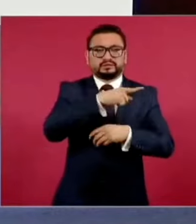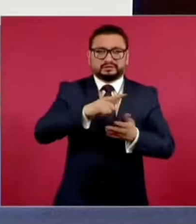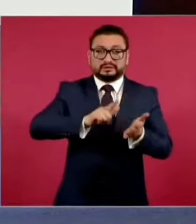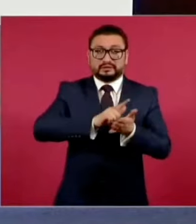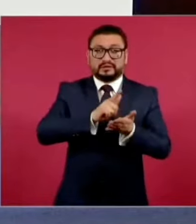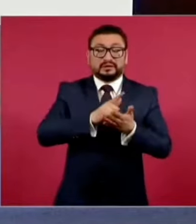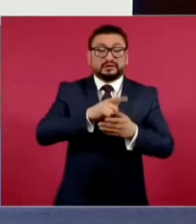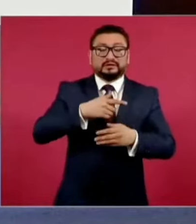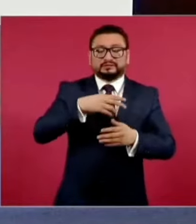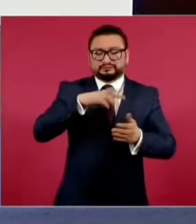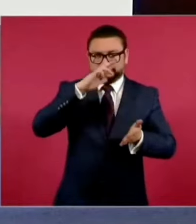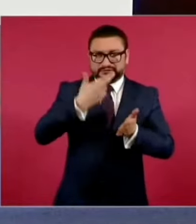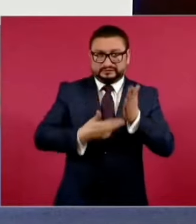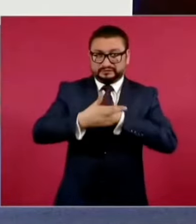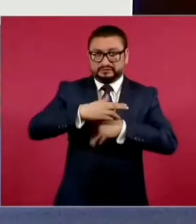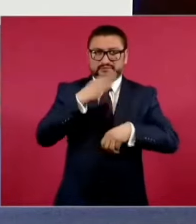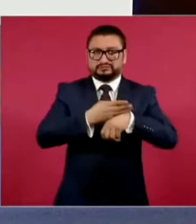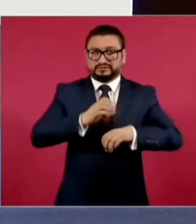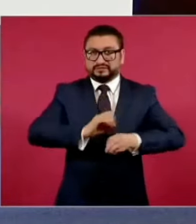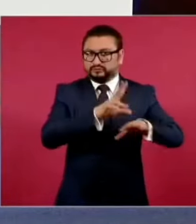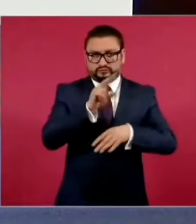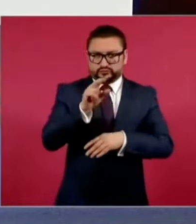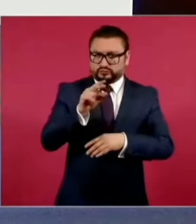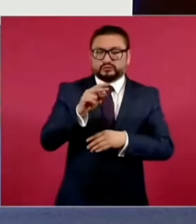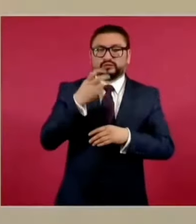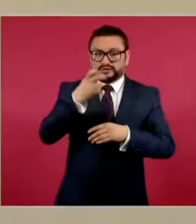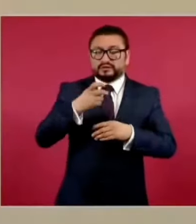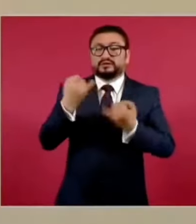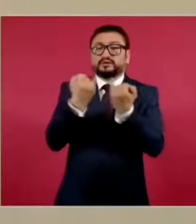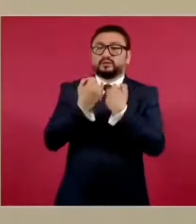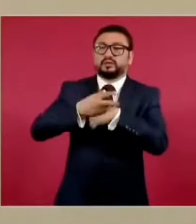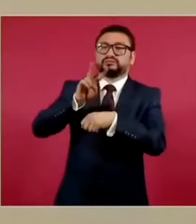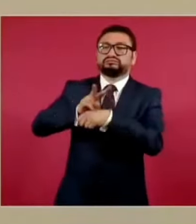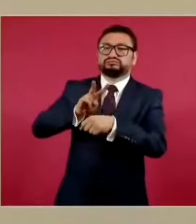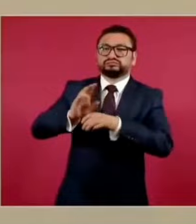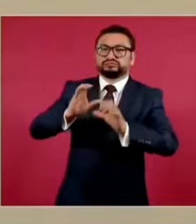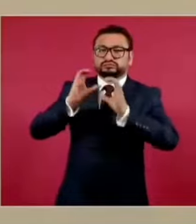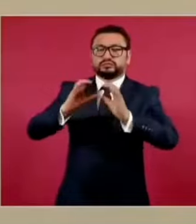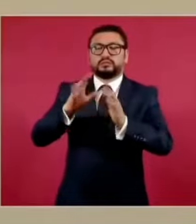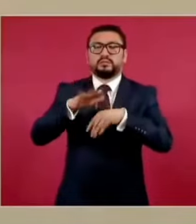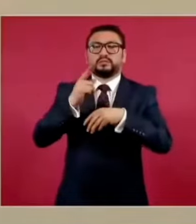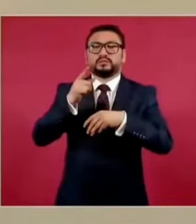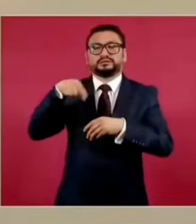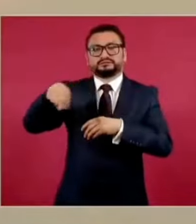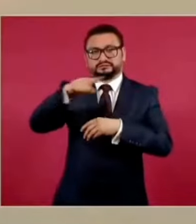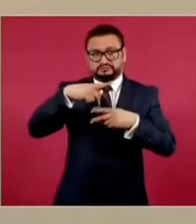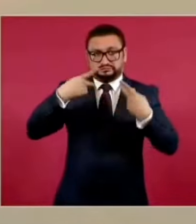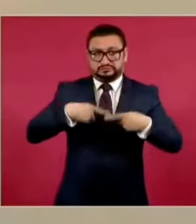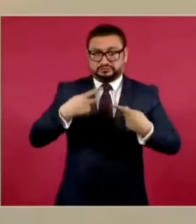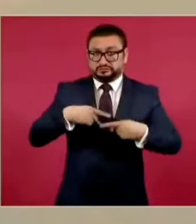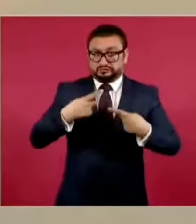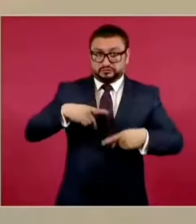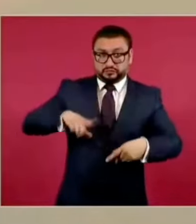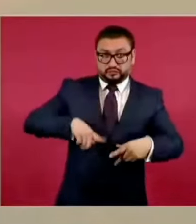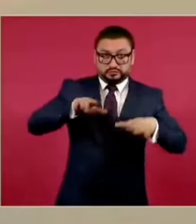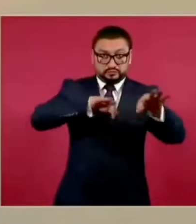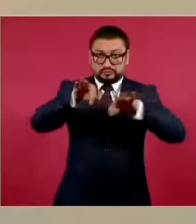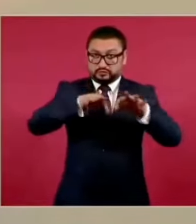también un órgano que pueda ser vigilado como cualquier servidor público de que no se actúe